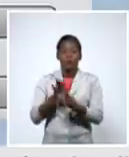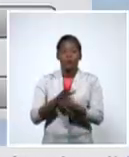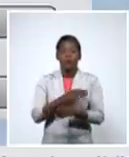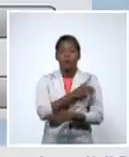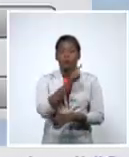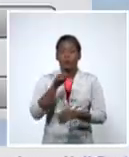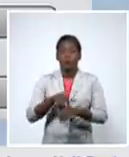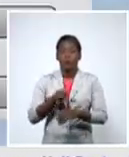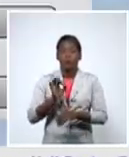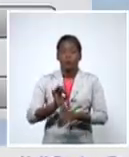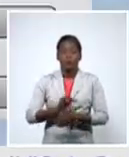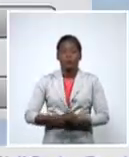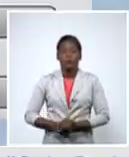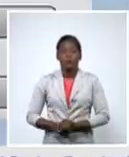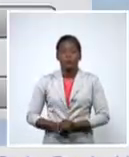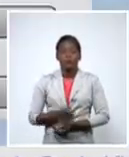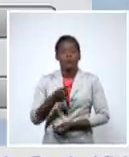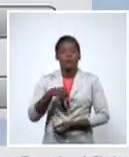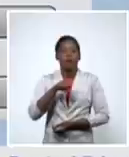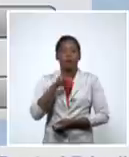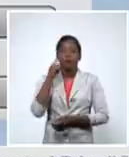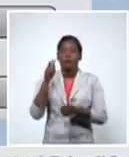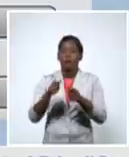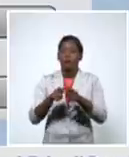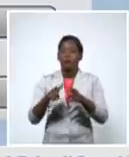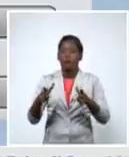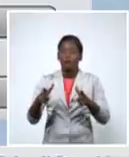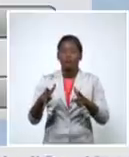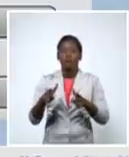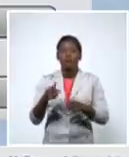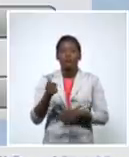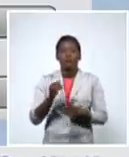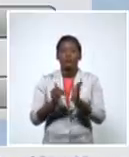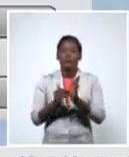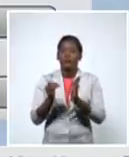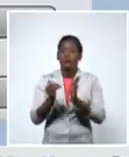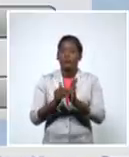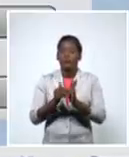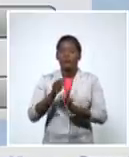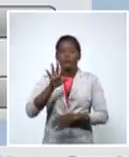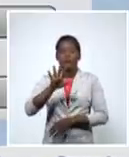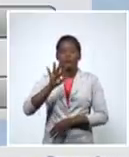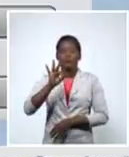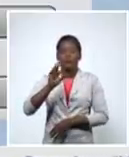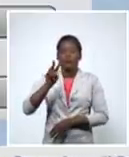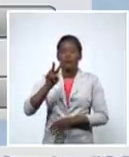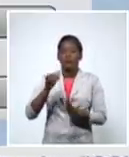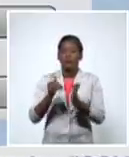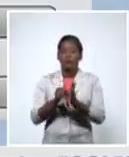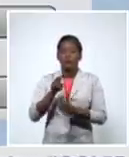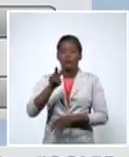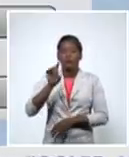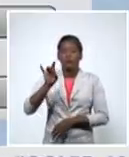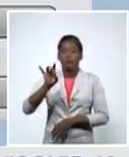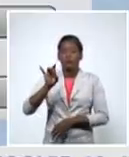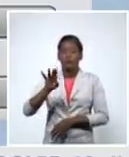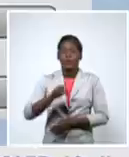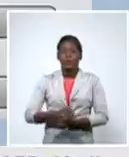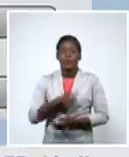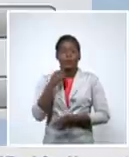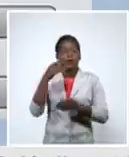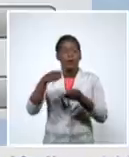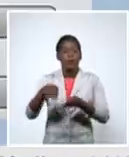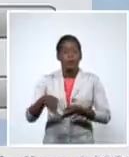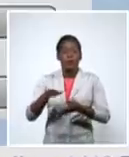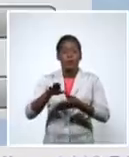ayer un número de activos altos 10 millones 580 mil 215 y ayer fallece en nuestra